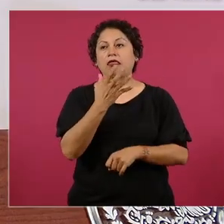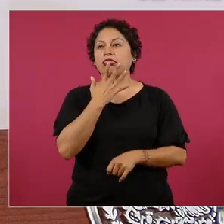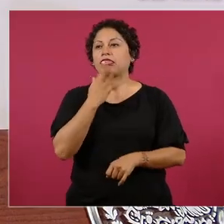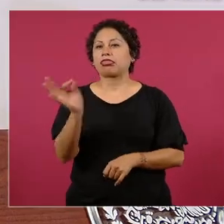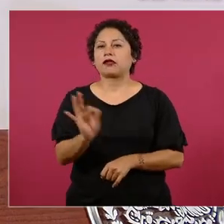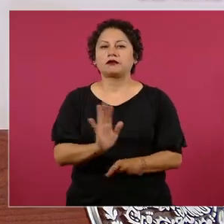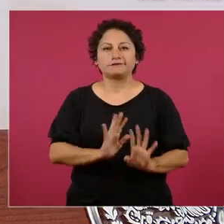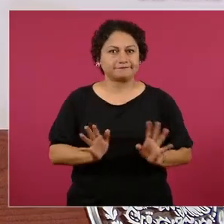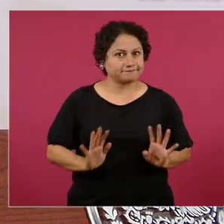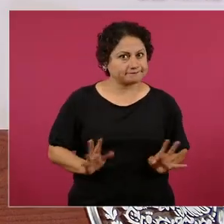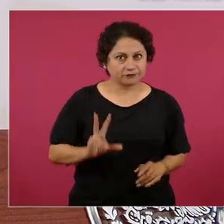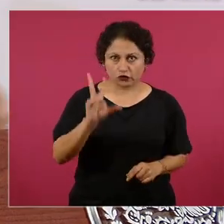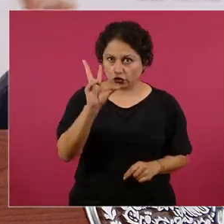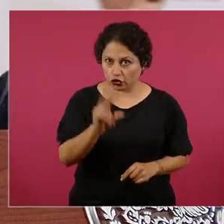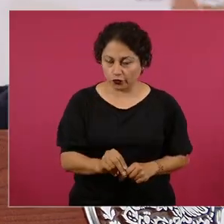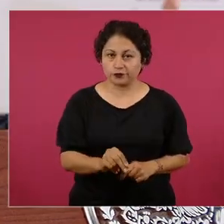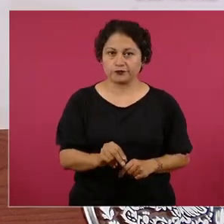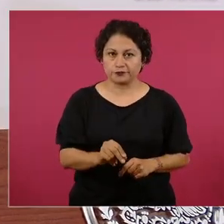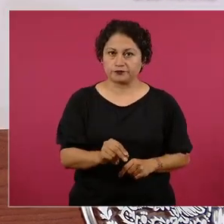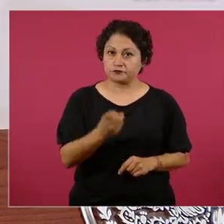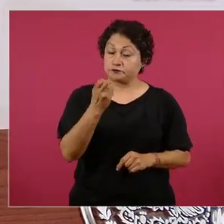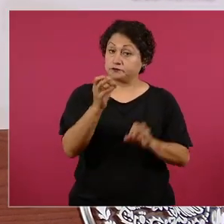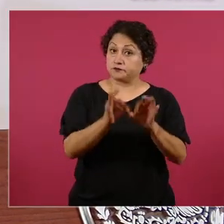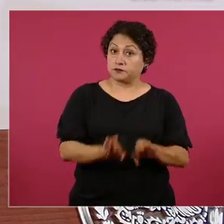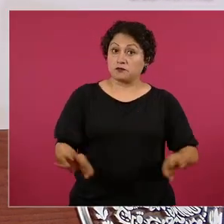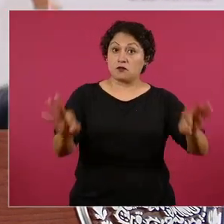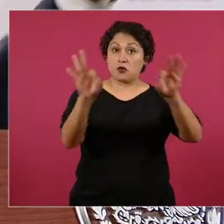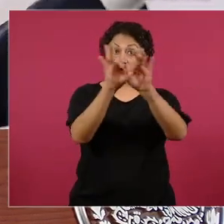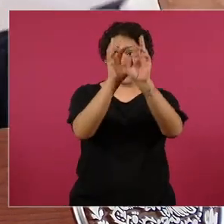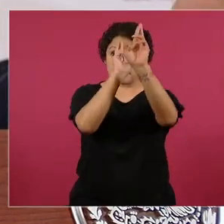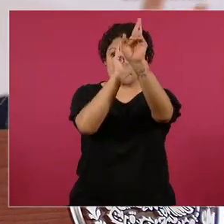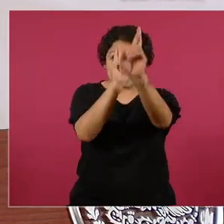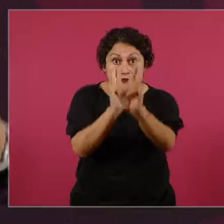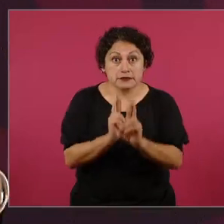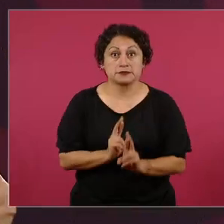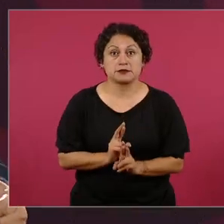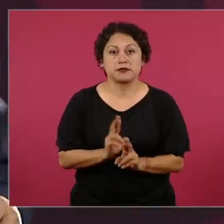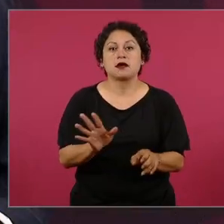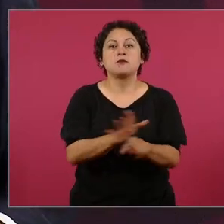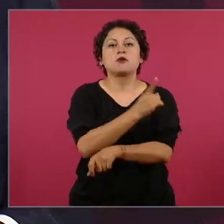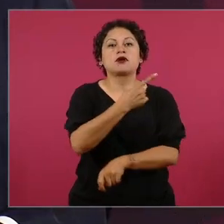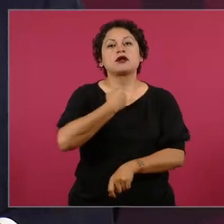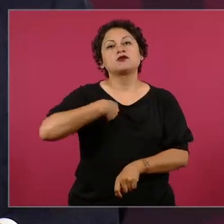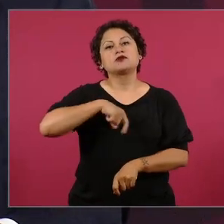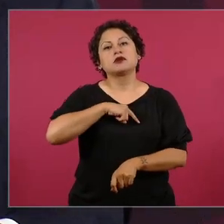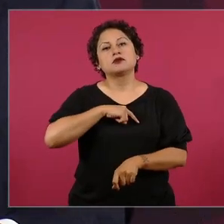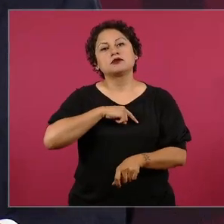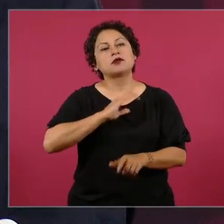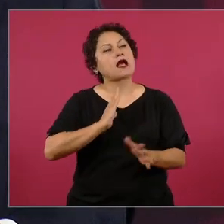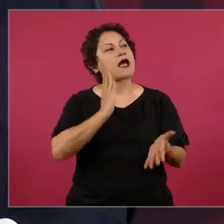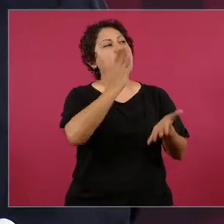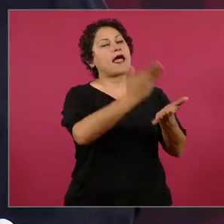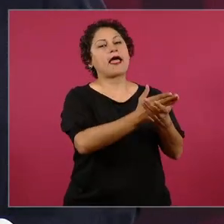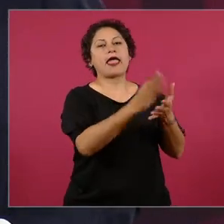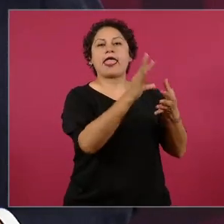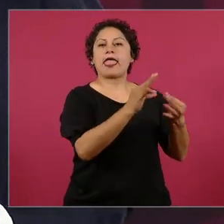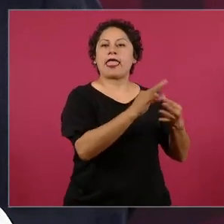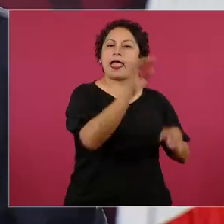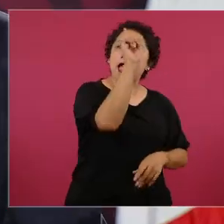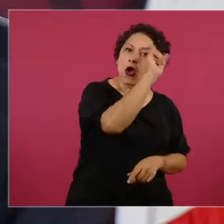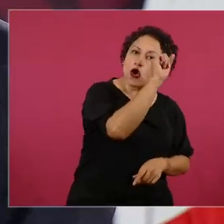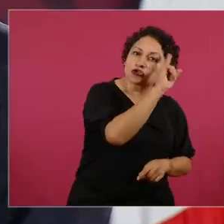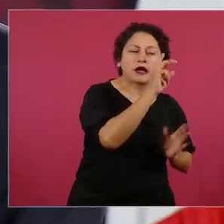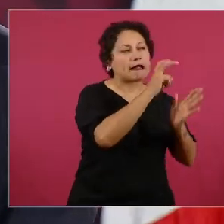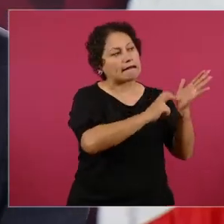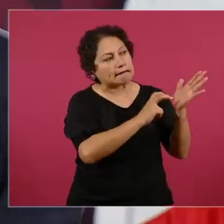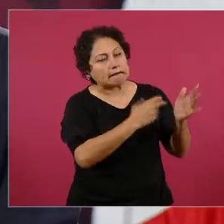porque nosotros no vamos a darles consejos allá ni a decir que está bien